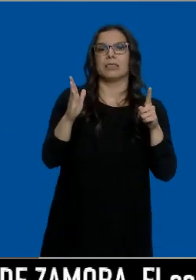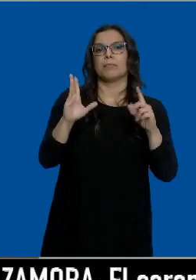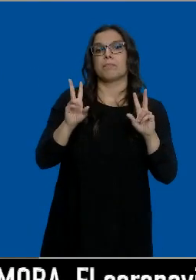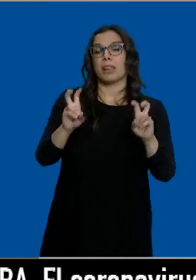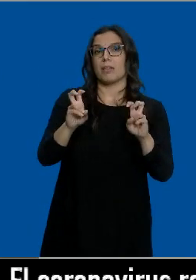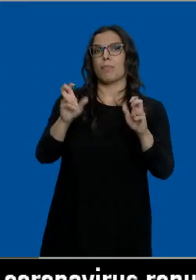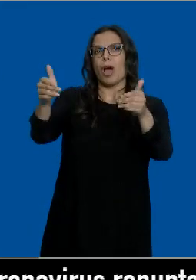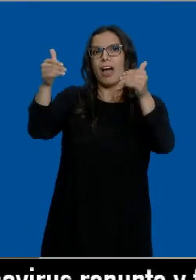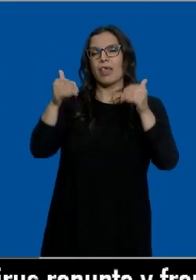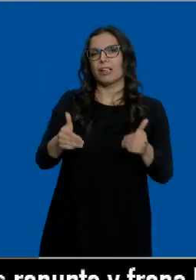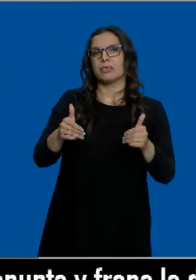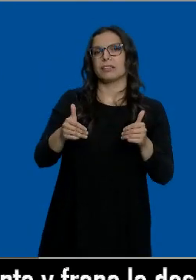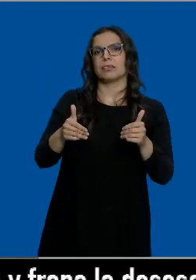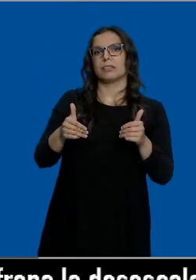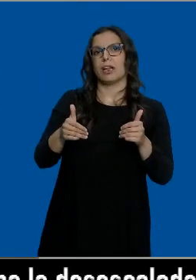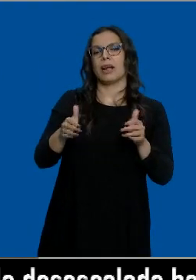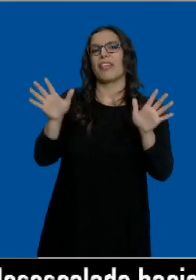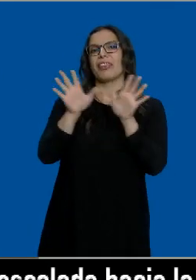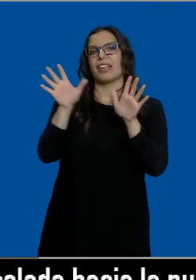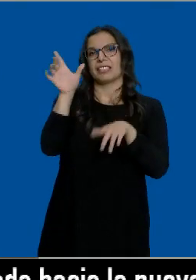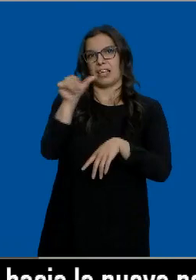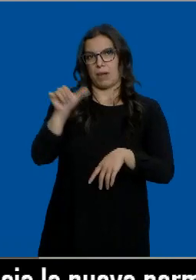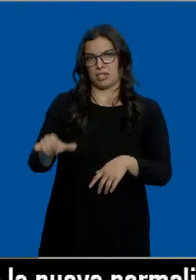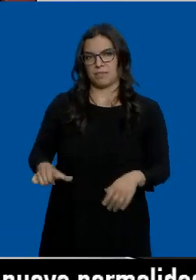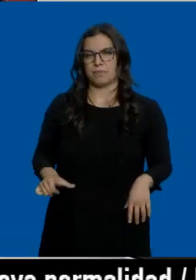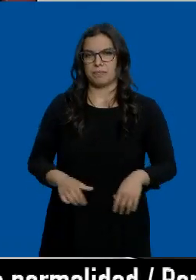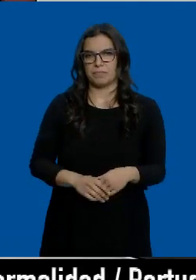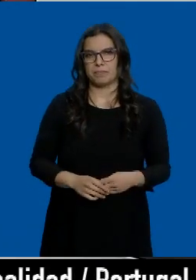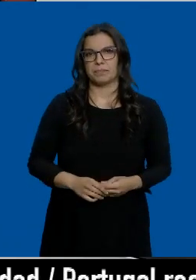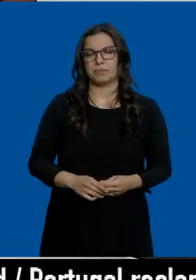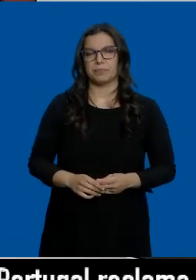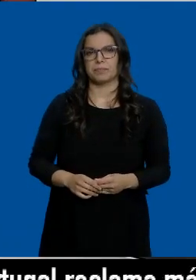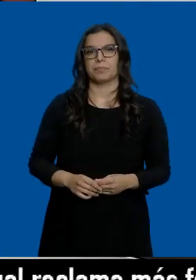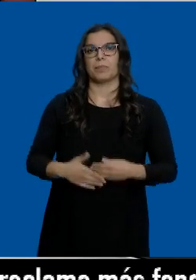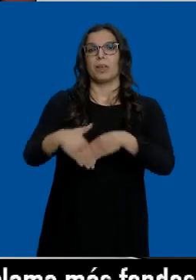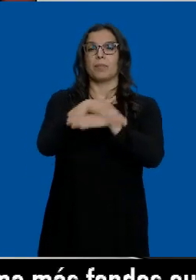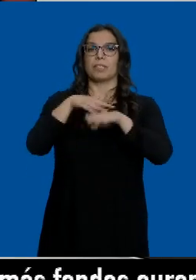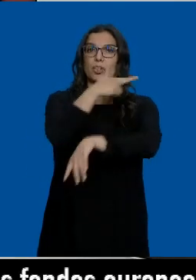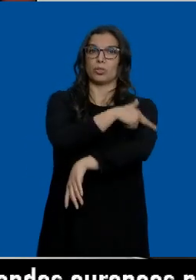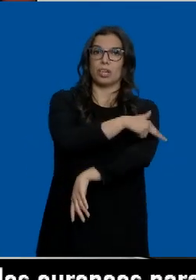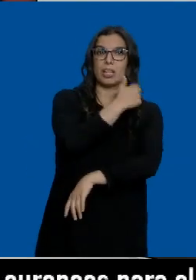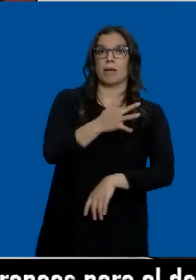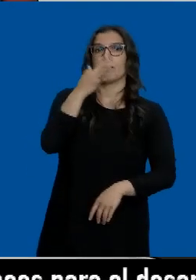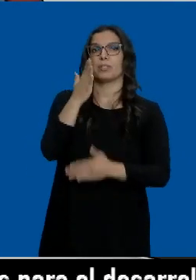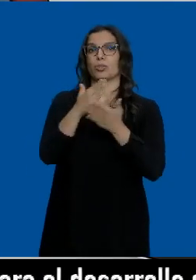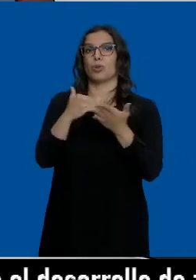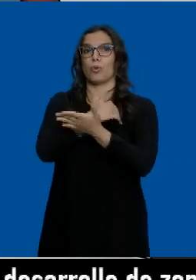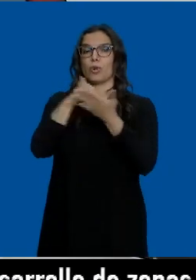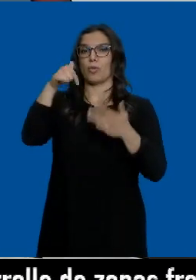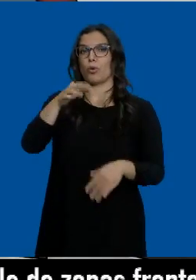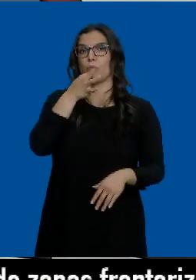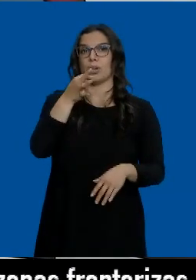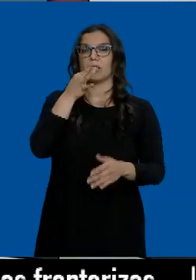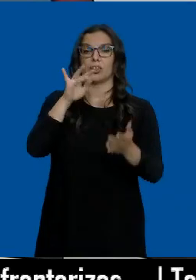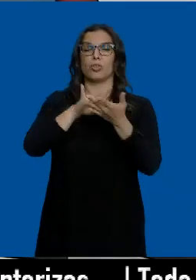principio vamos a usar el intervalo de 10 semanas. El Ministerio de Sanidad y las comunidades autónomas